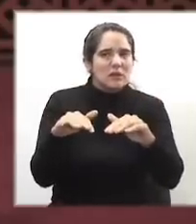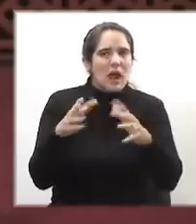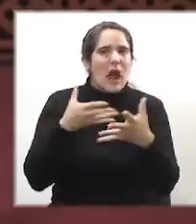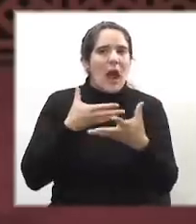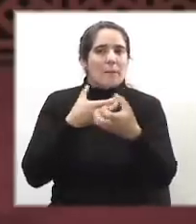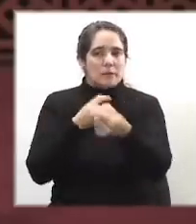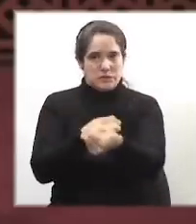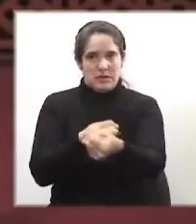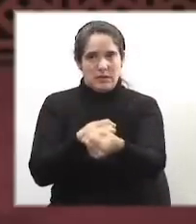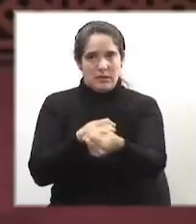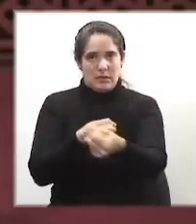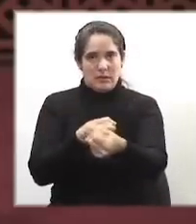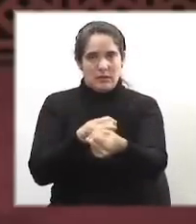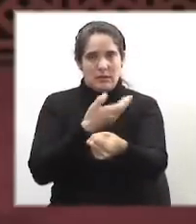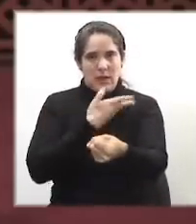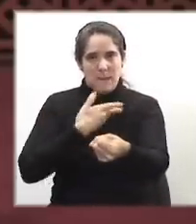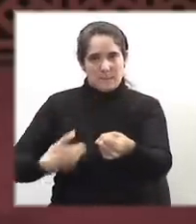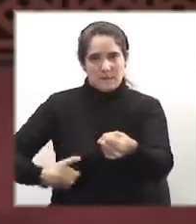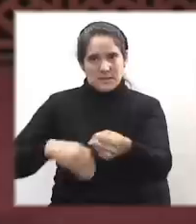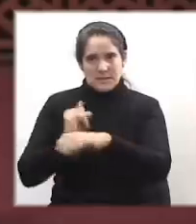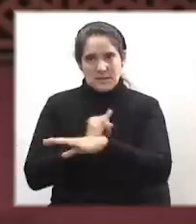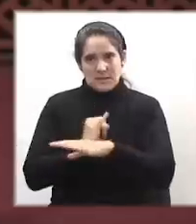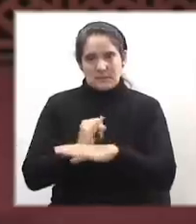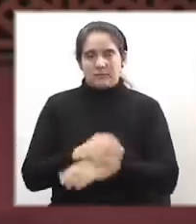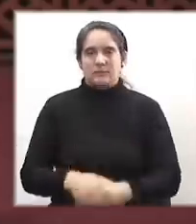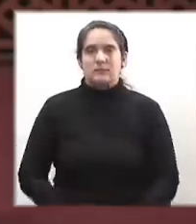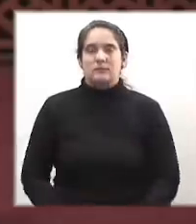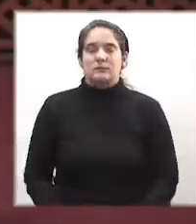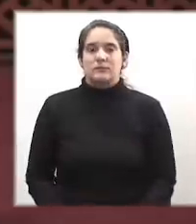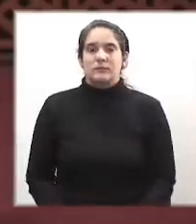apoyar la institucionalidad democrática.